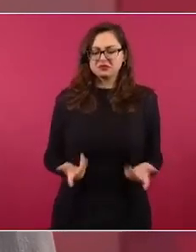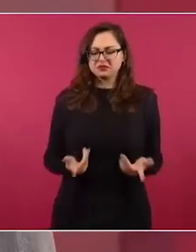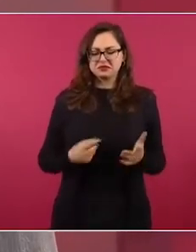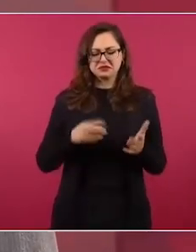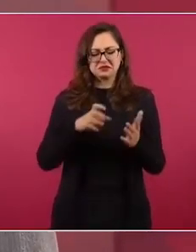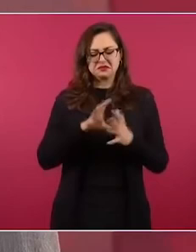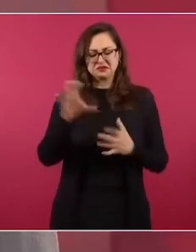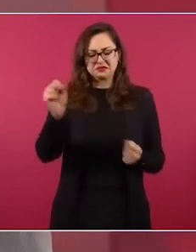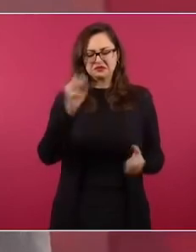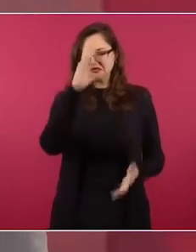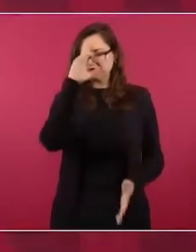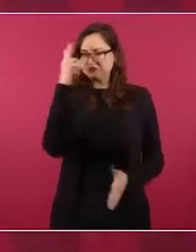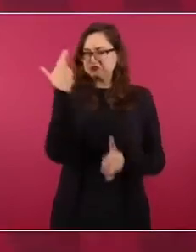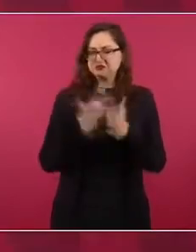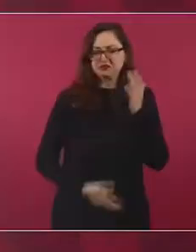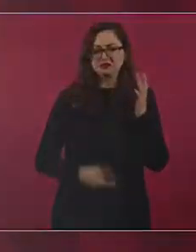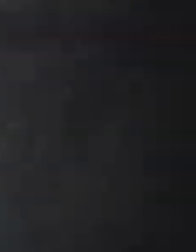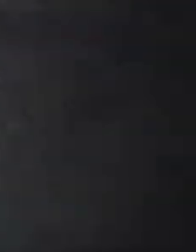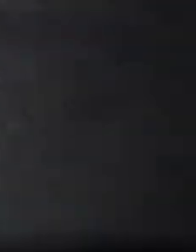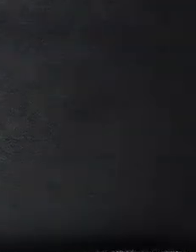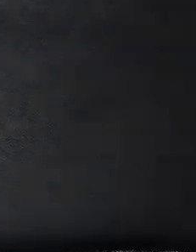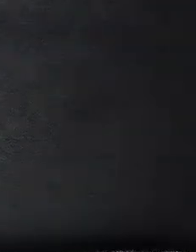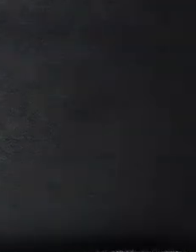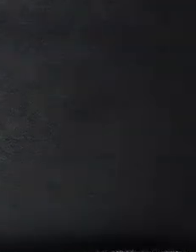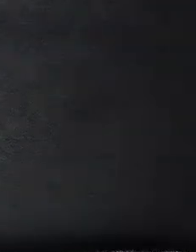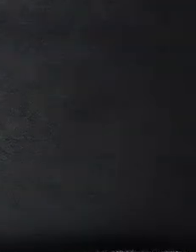Constitución y de los derechos humanos.